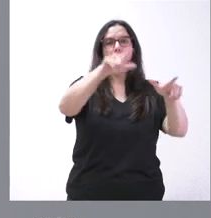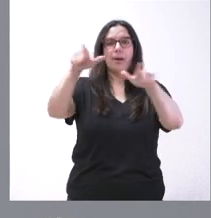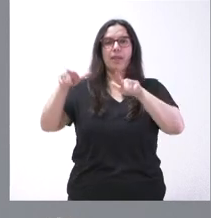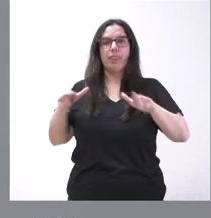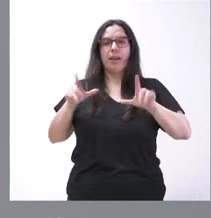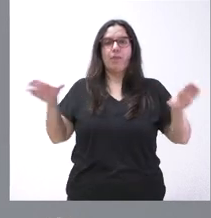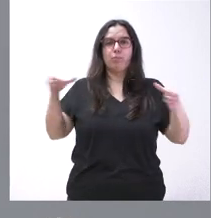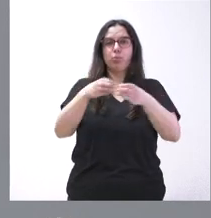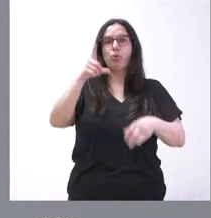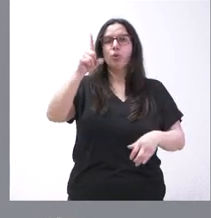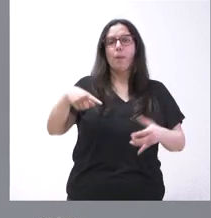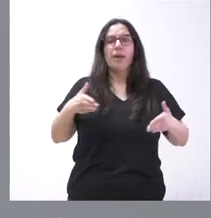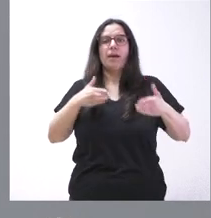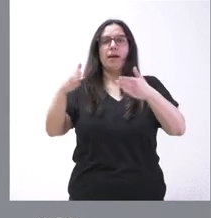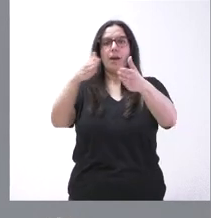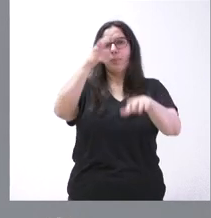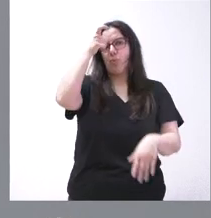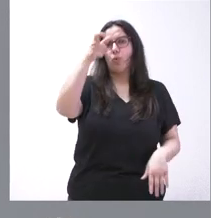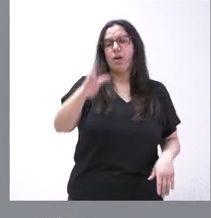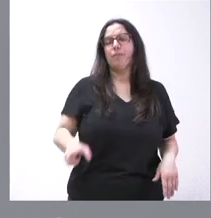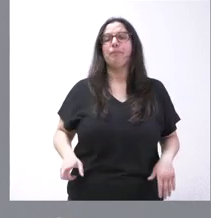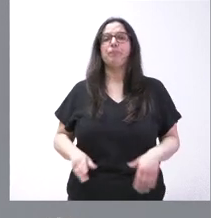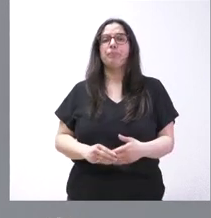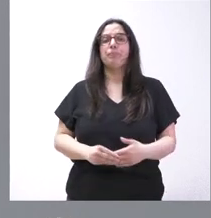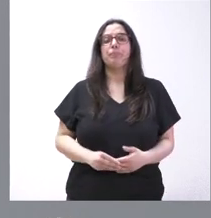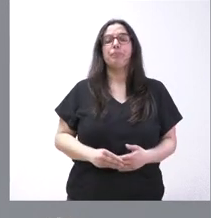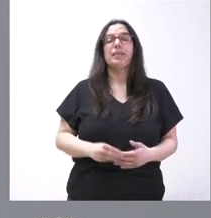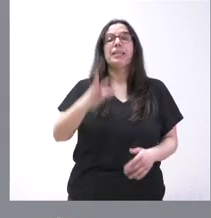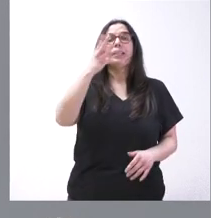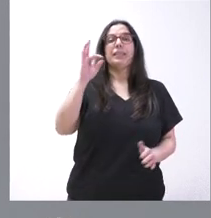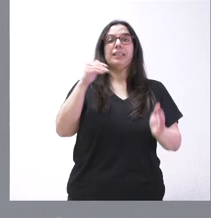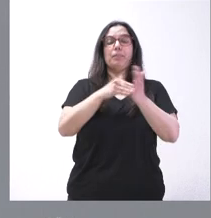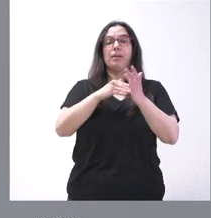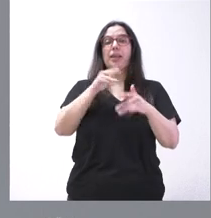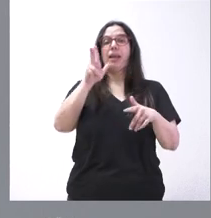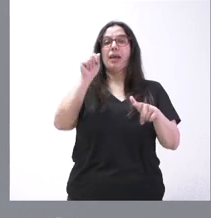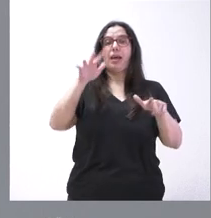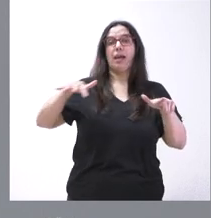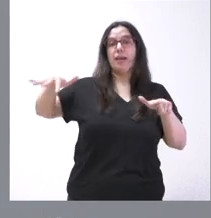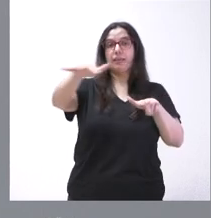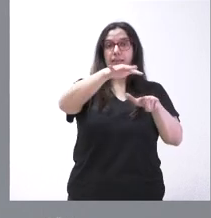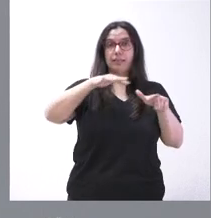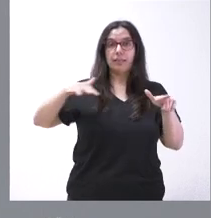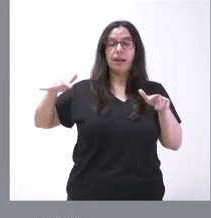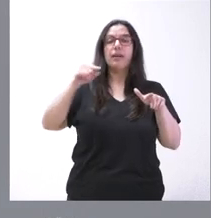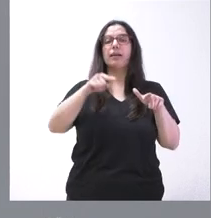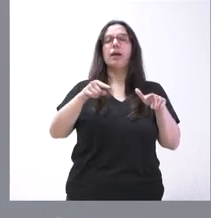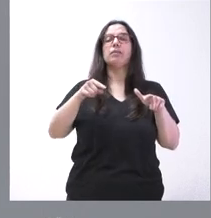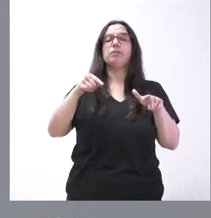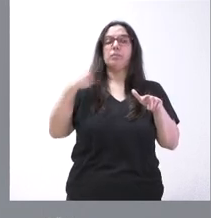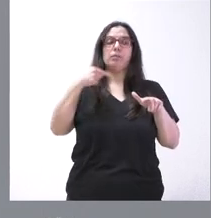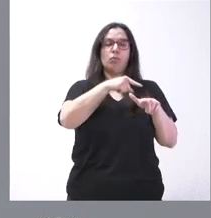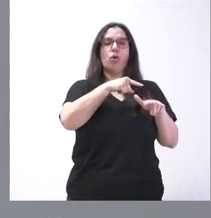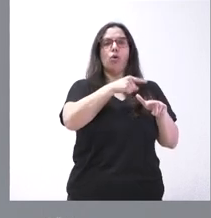poner tan solo algunos ejemplos. A estas 30.000 hectáreas contribuyen lo que hoy ponemos en marcha,